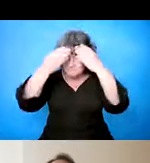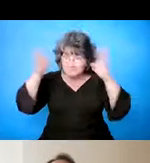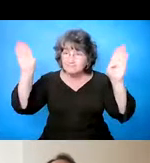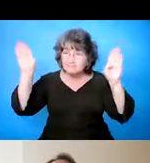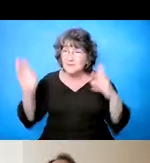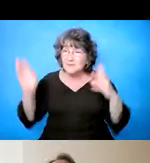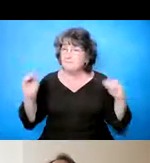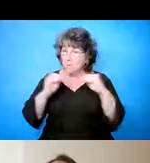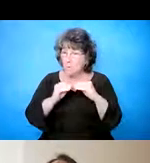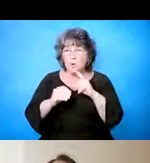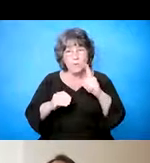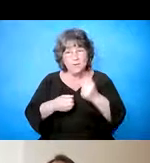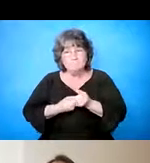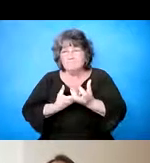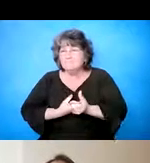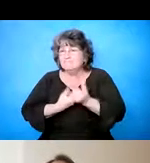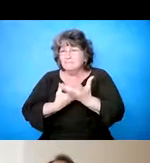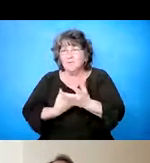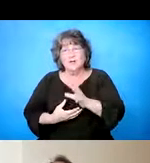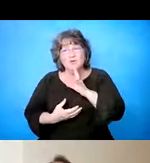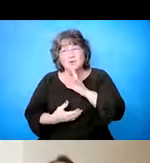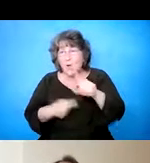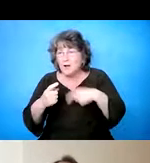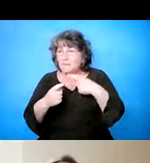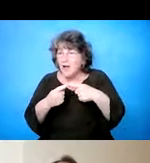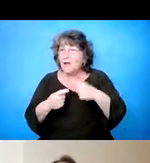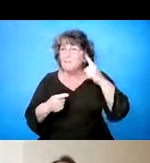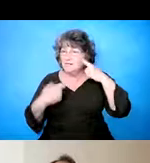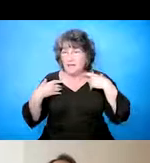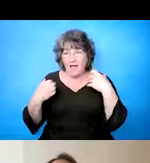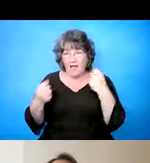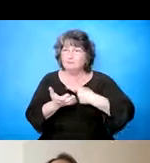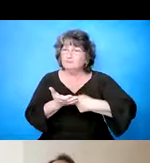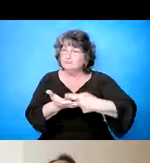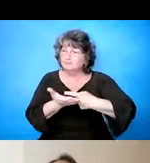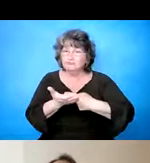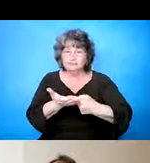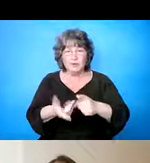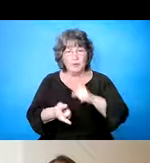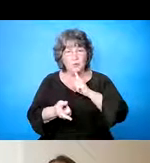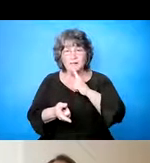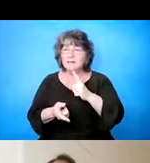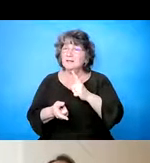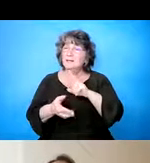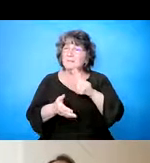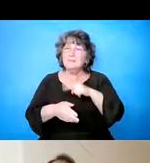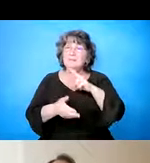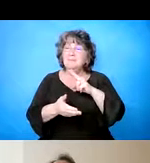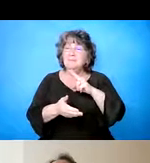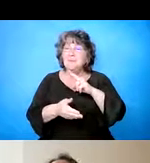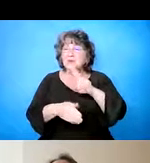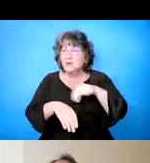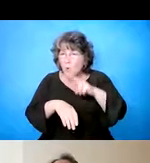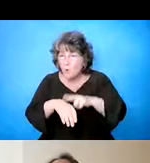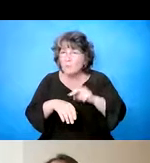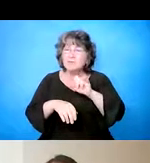La gente tiene que tener una mente, una, una mente abierta y hablar sobre salud, el problema de salud mental. Y yo